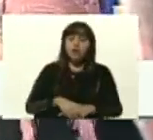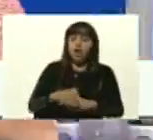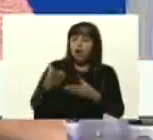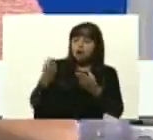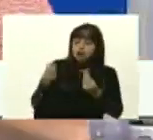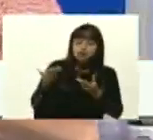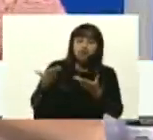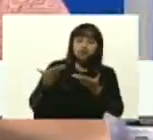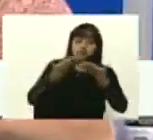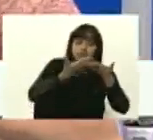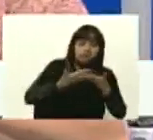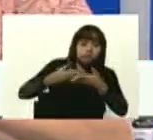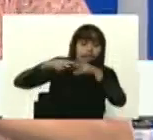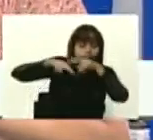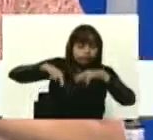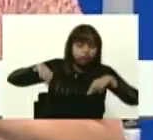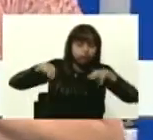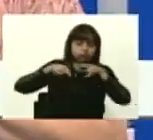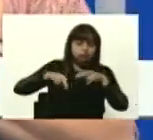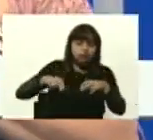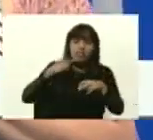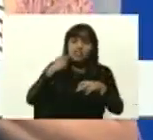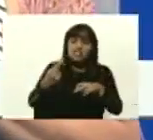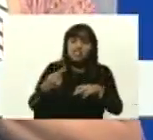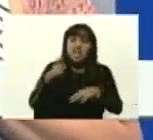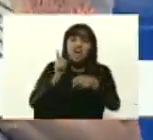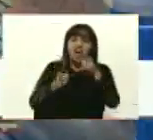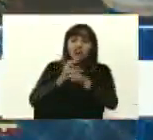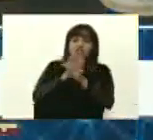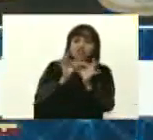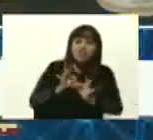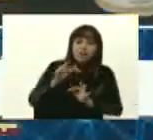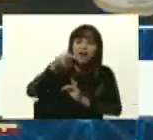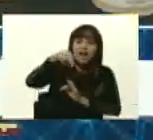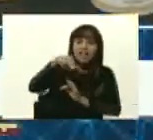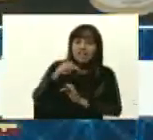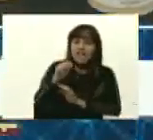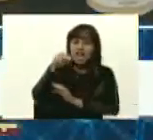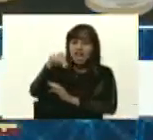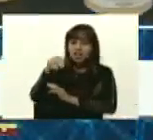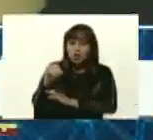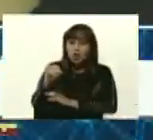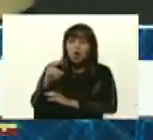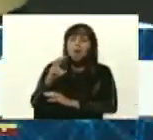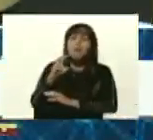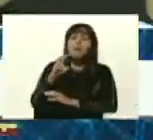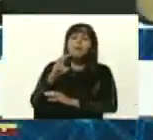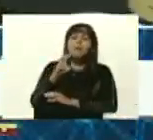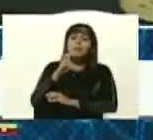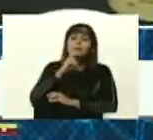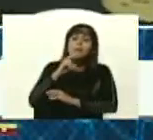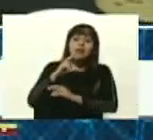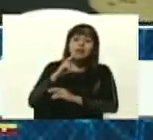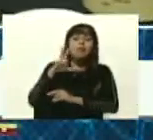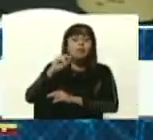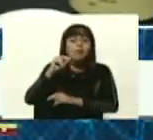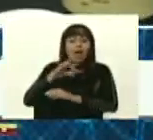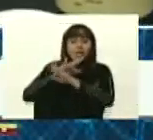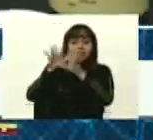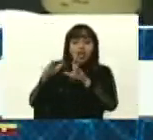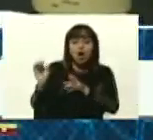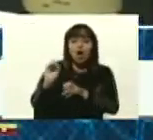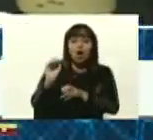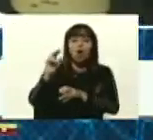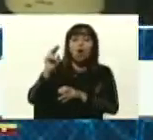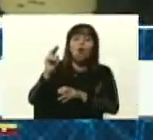estudios donde sustancias o nanopartículas de cobre o plata muestran actividad antibacterial